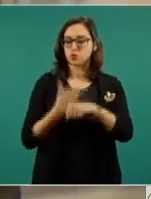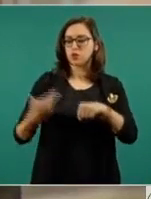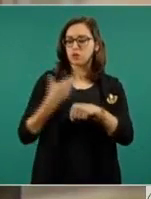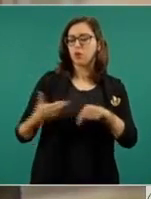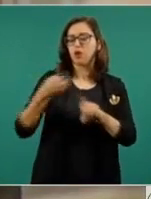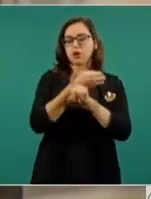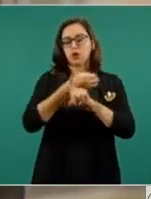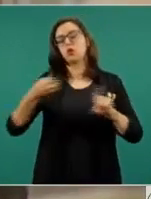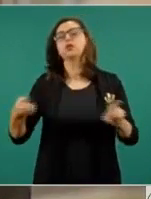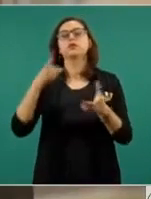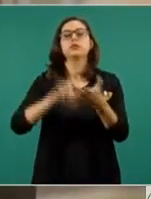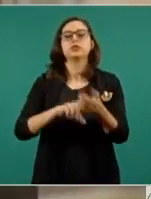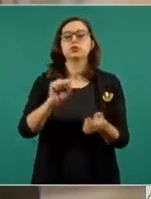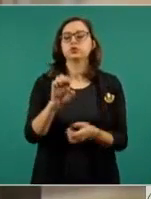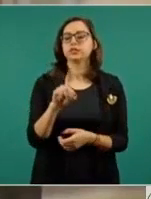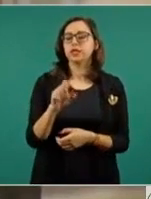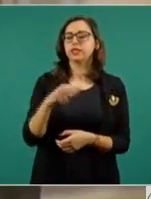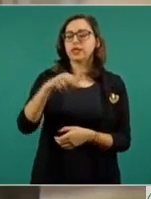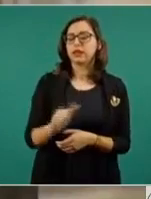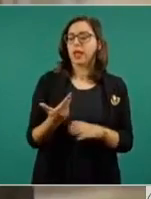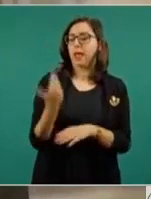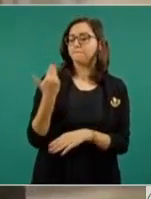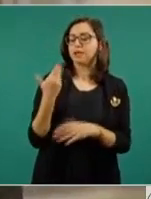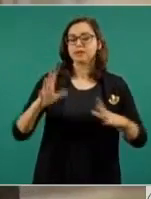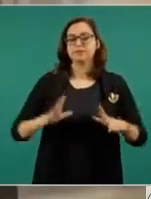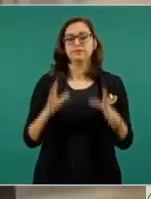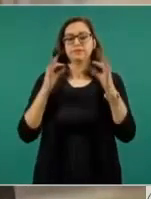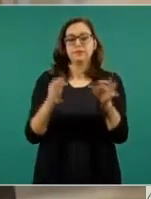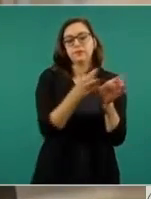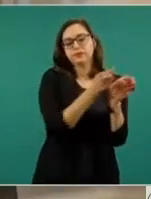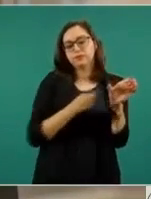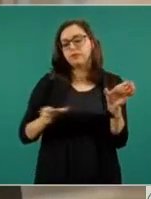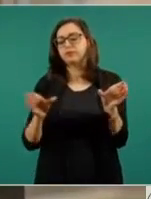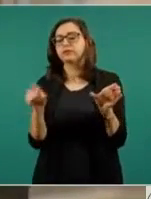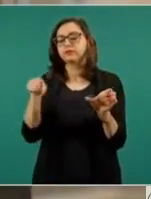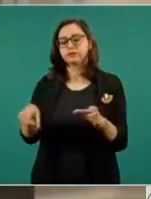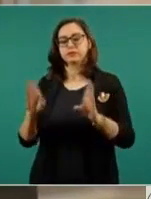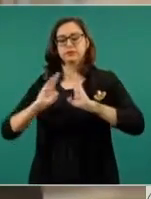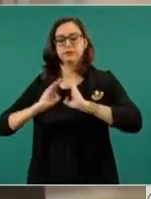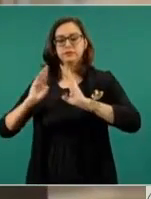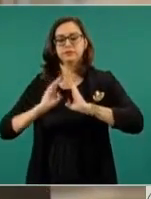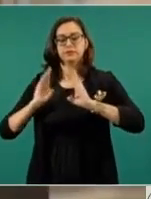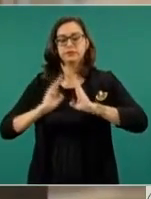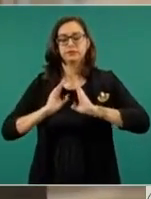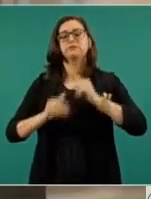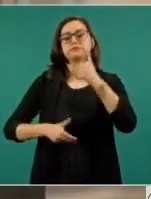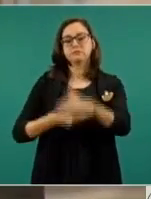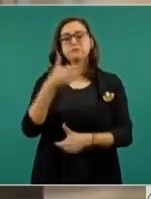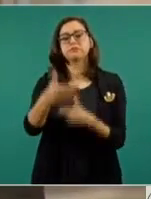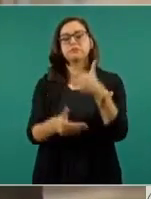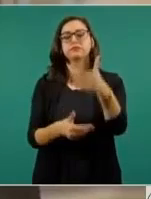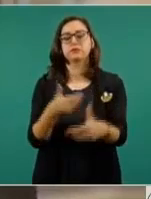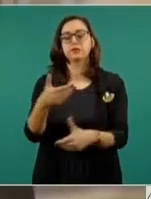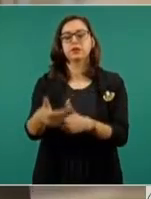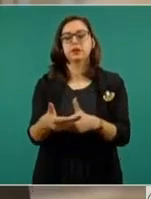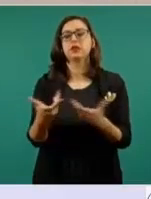Defensa Nacional, la reciente creación de la comandancia del Ejército Mexicano y la evolución del